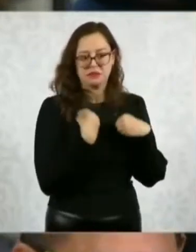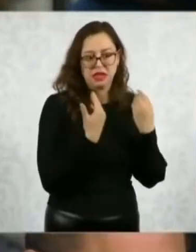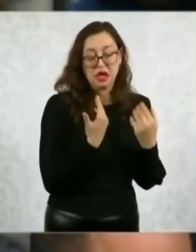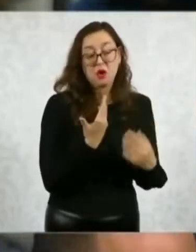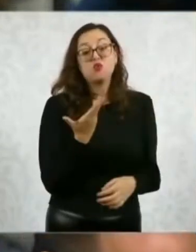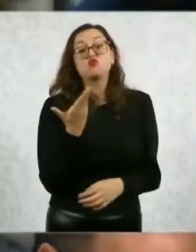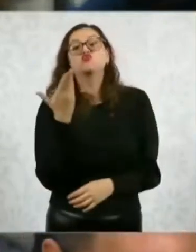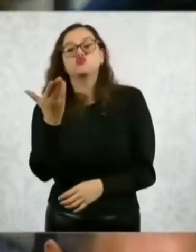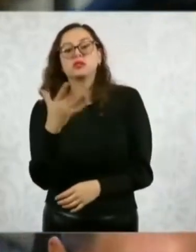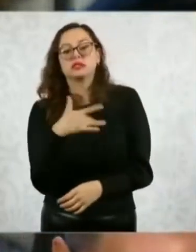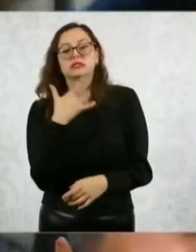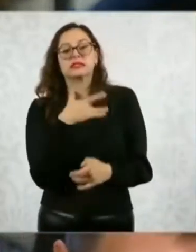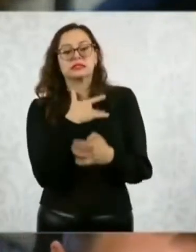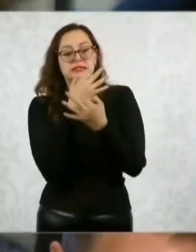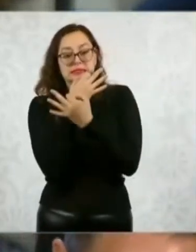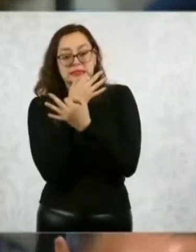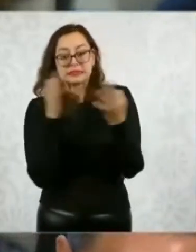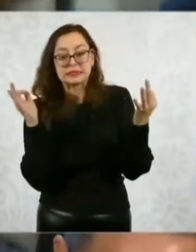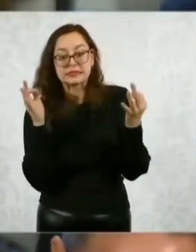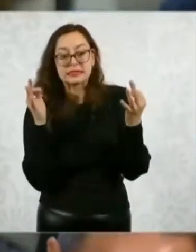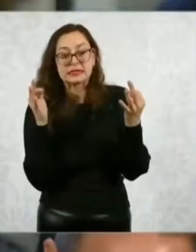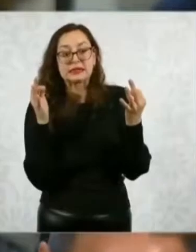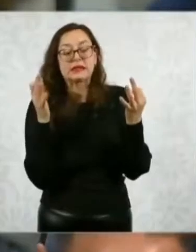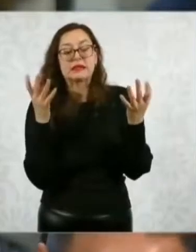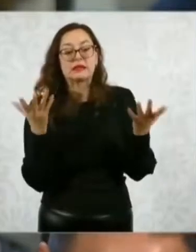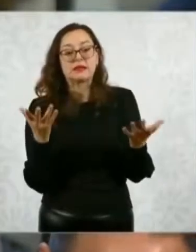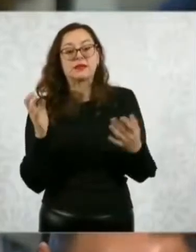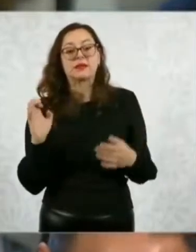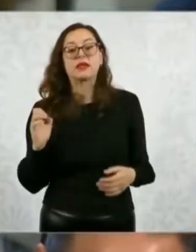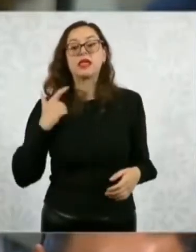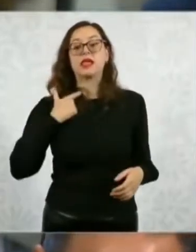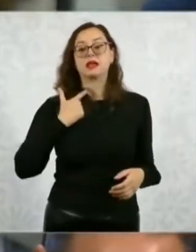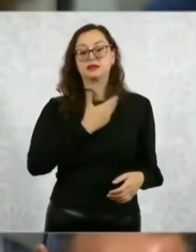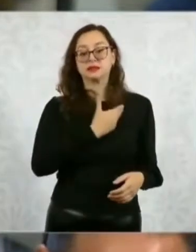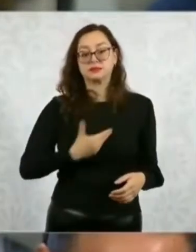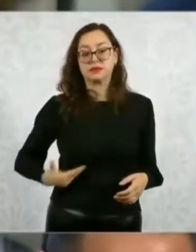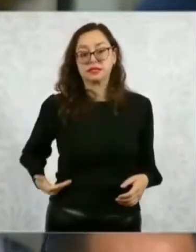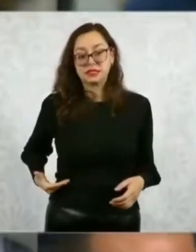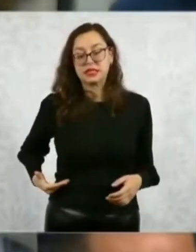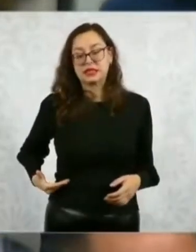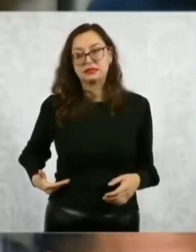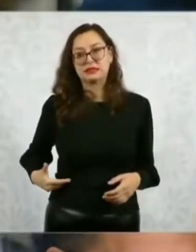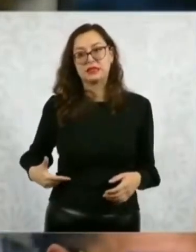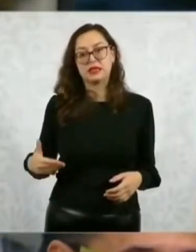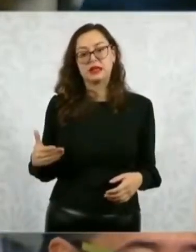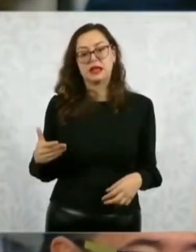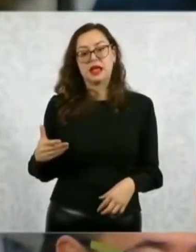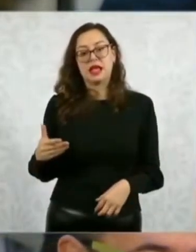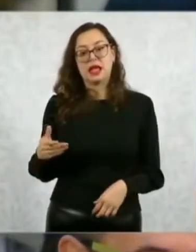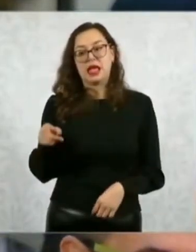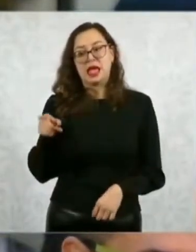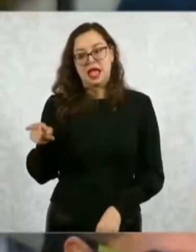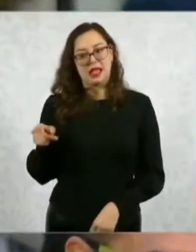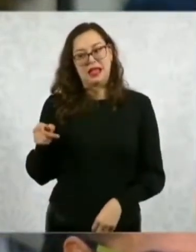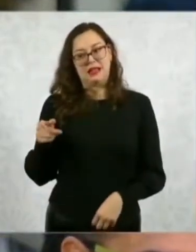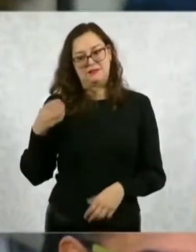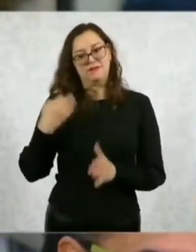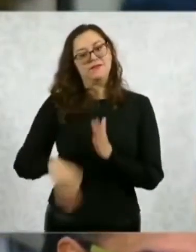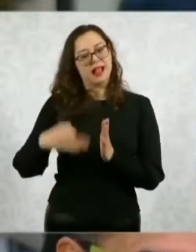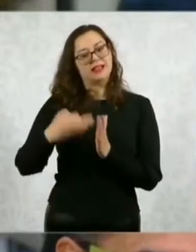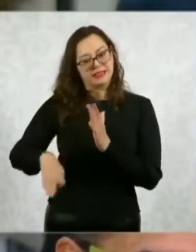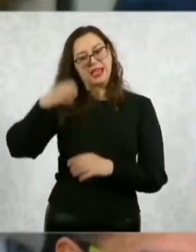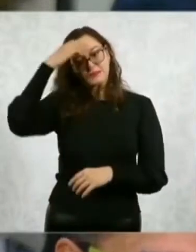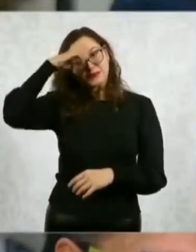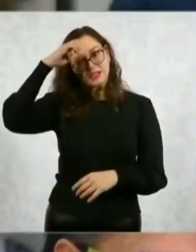experiencia que, con mucho respeto lo digo, el expresidente no tenía, haber vivido, haber estado allá,